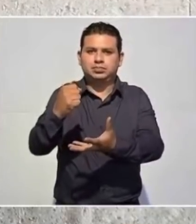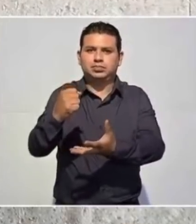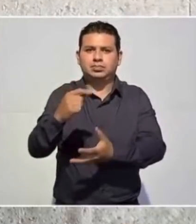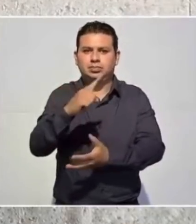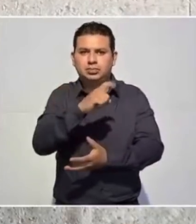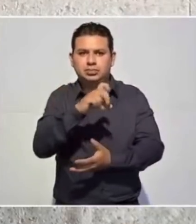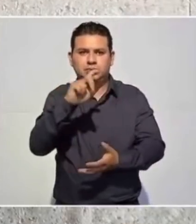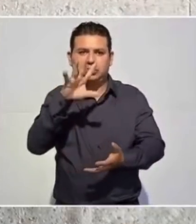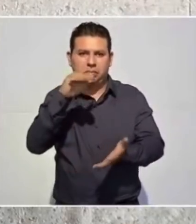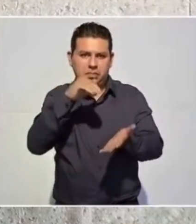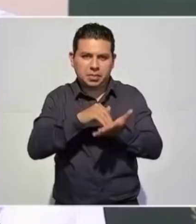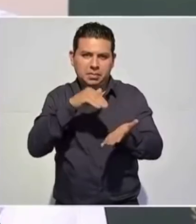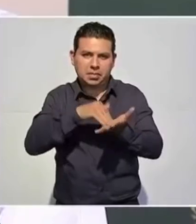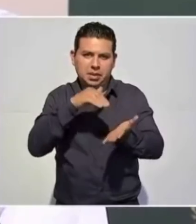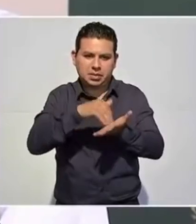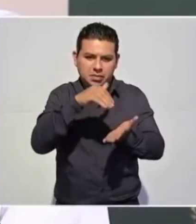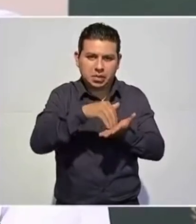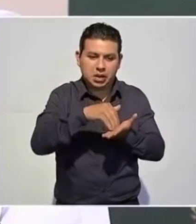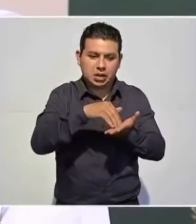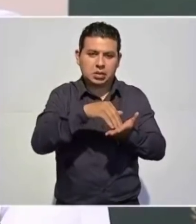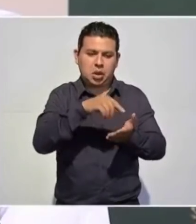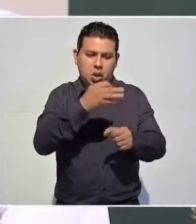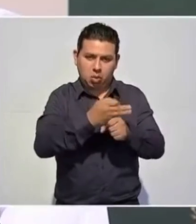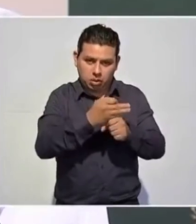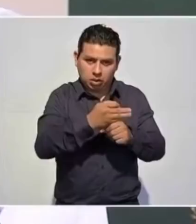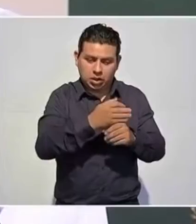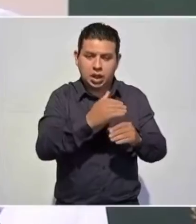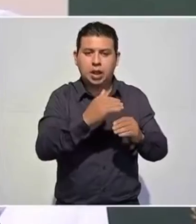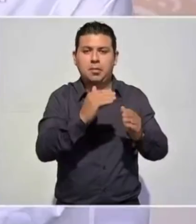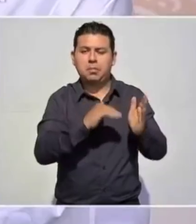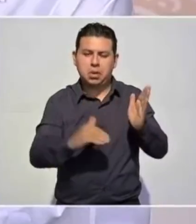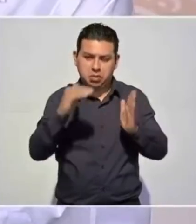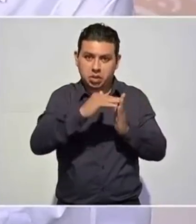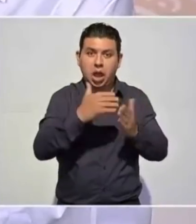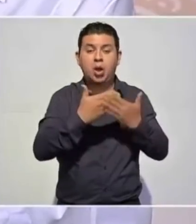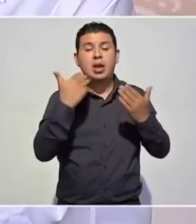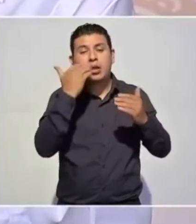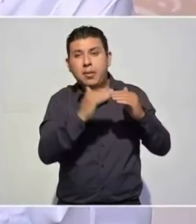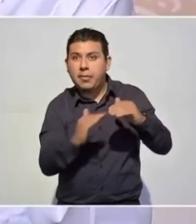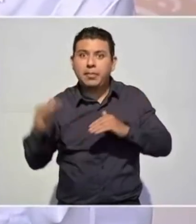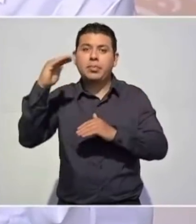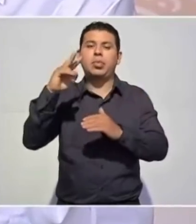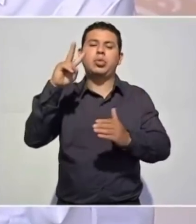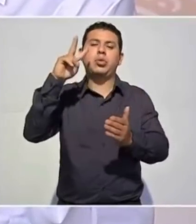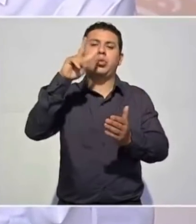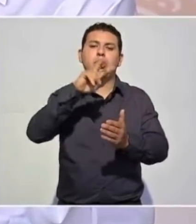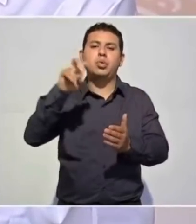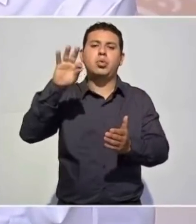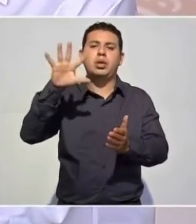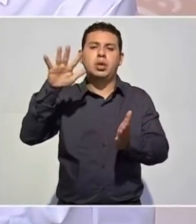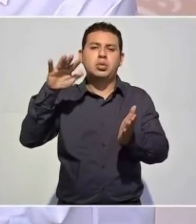pesos a 240 mil en 2022,